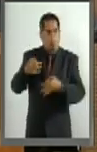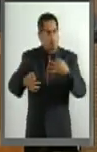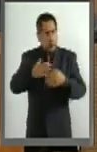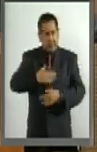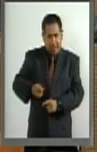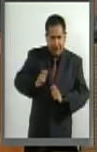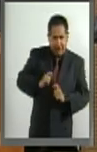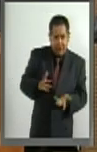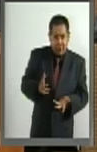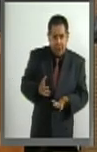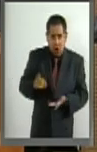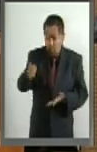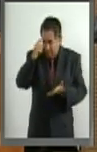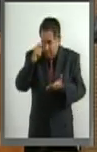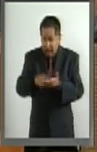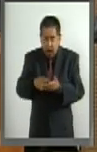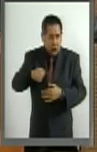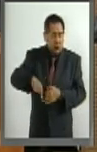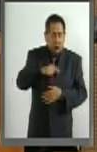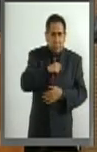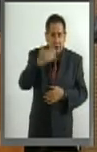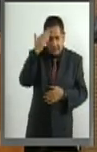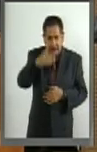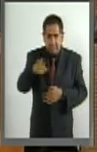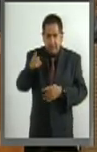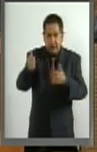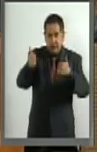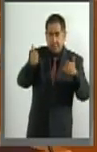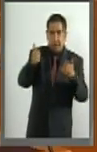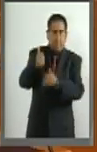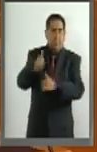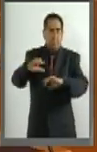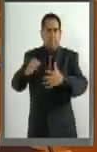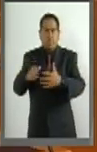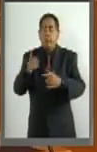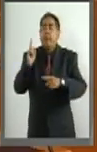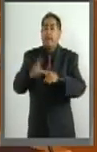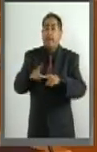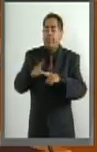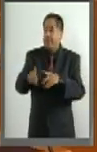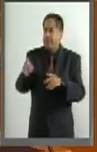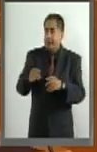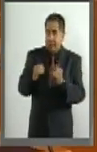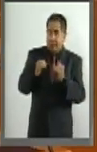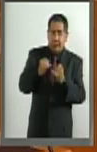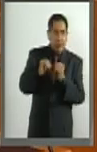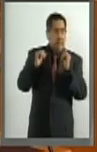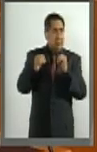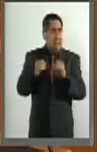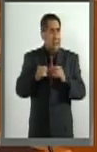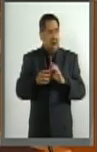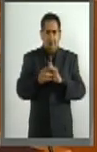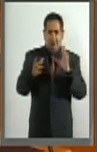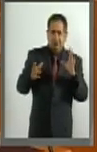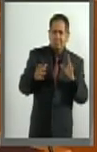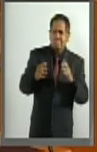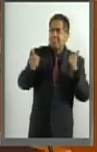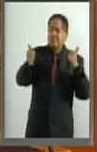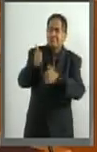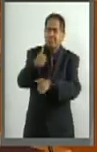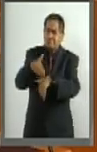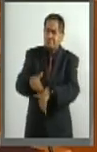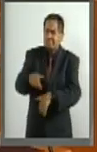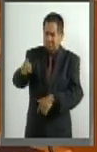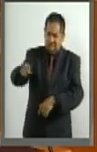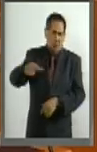¿Acaso cree que nosotros sabemos que los órganos electorales son independientes y autónomos? Es el sistema